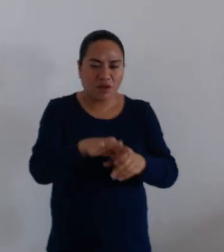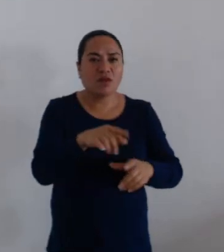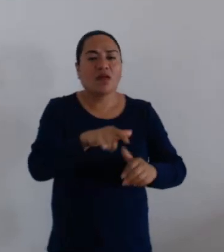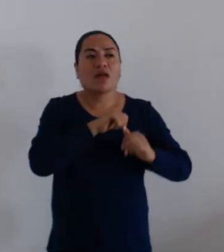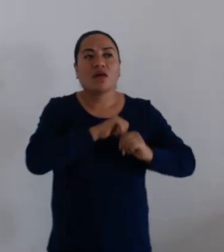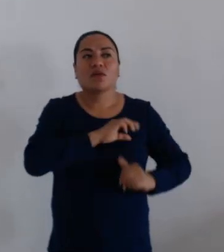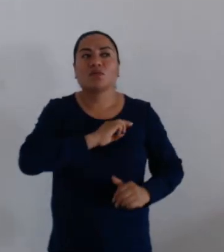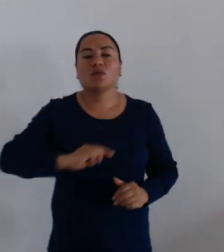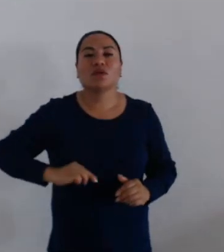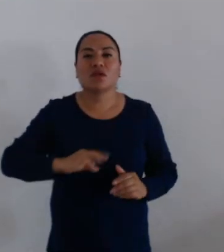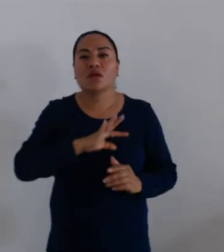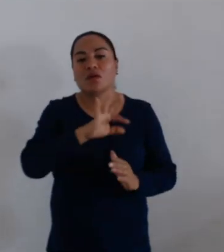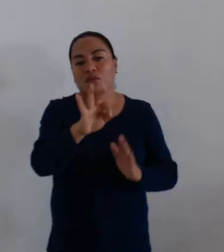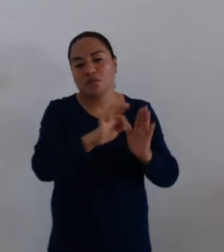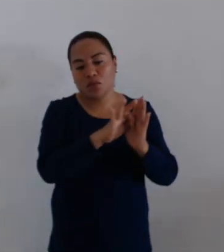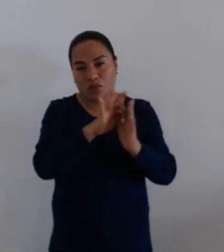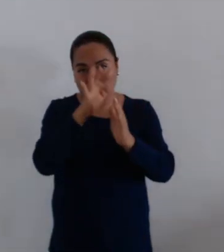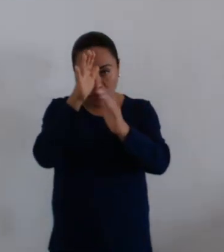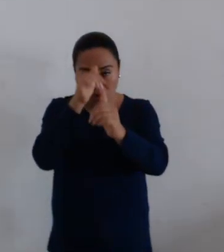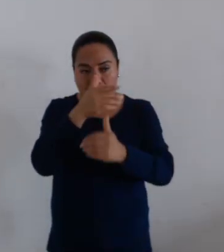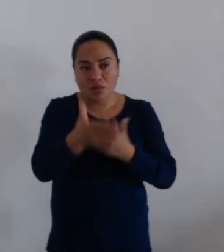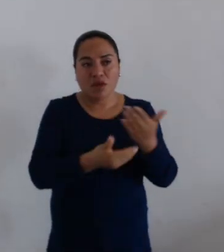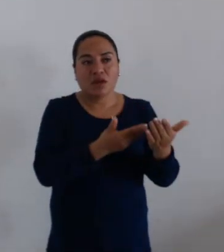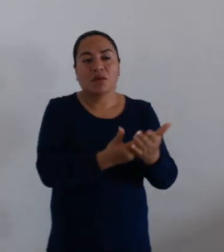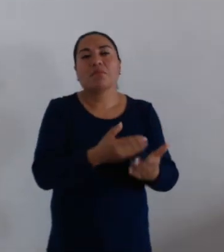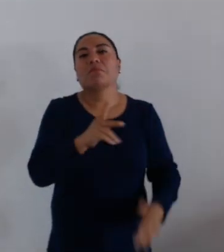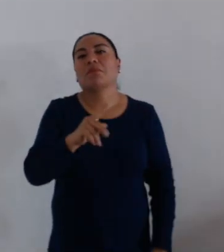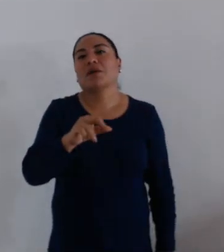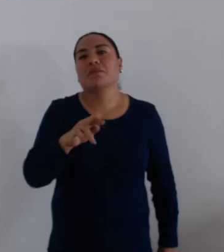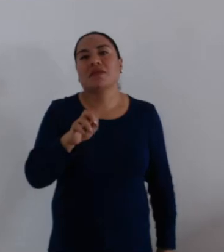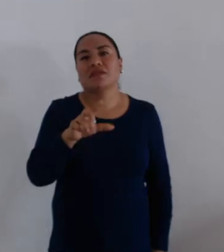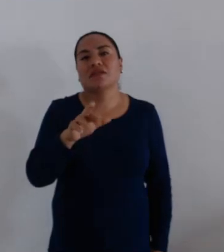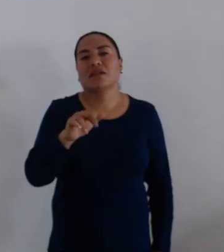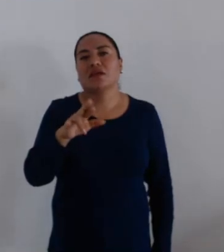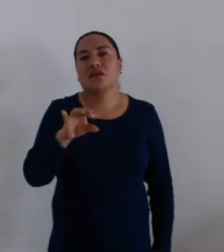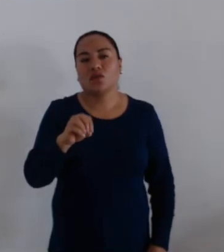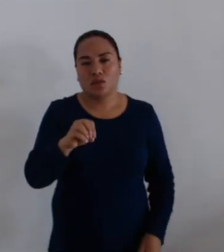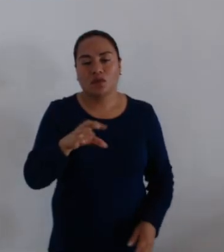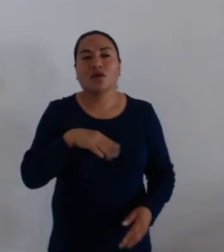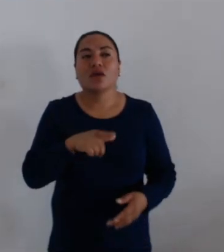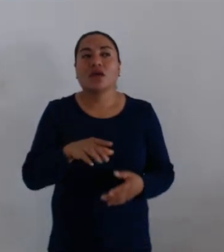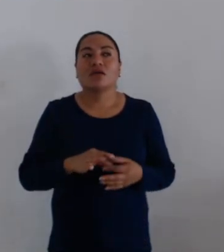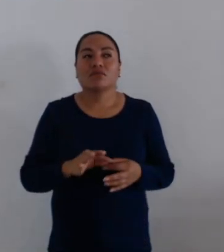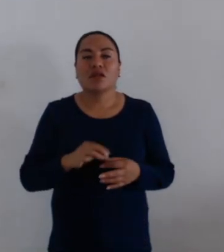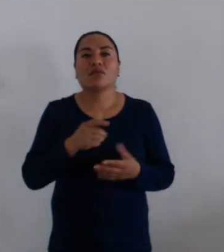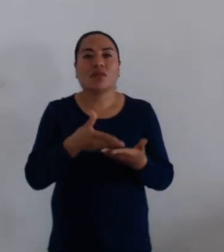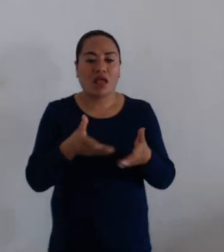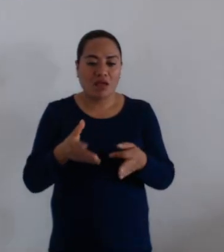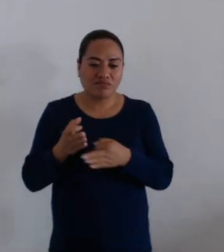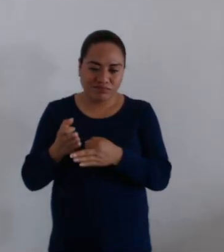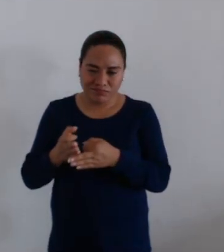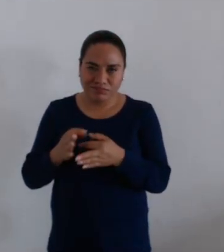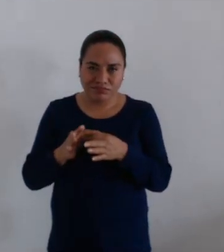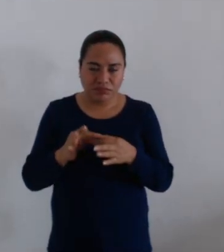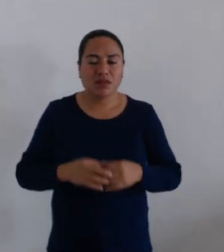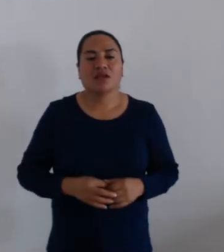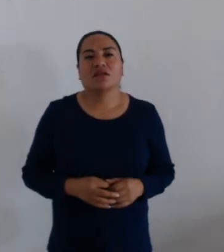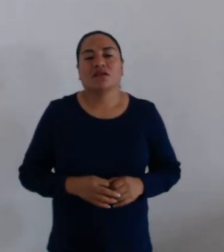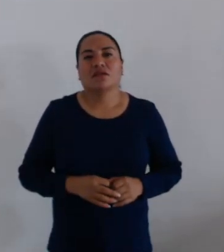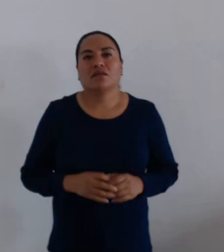cabildo que el punto de acuerdo suscrito por el regidor Pavel Renato López Gómez, con el que se acaba de dar cuenta,